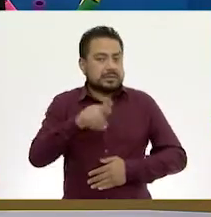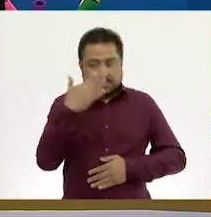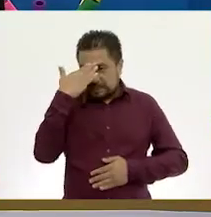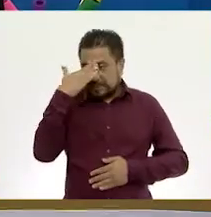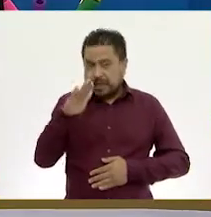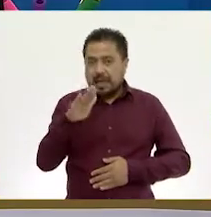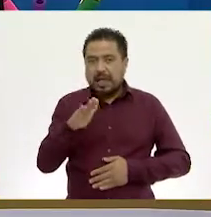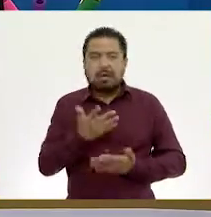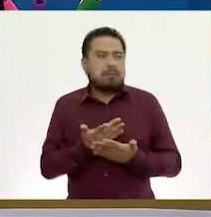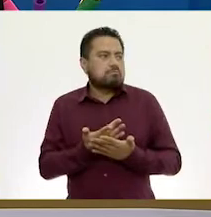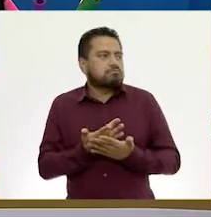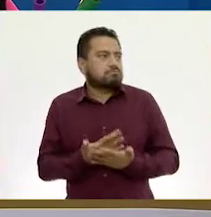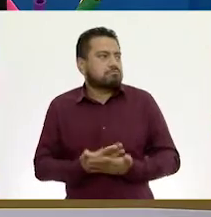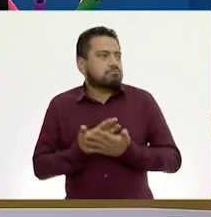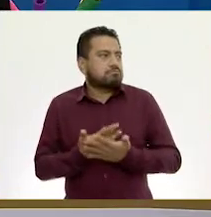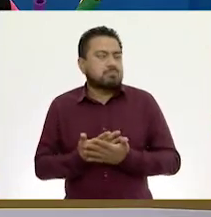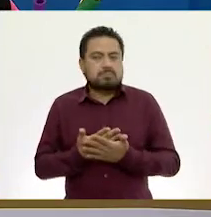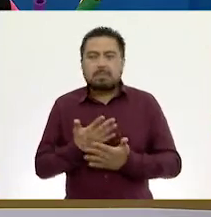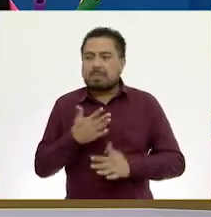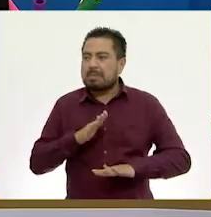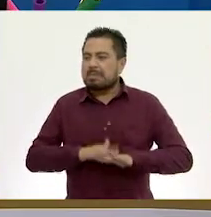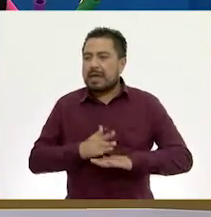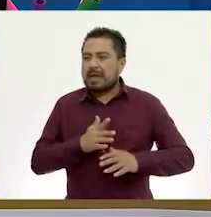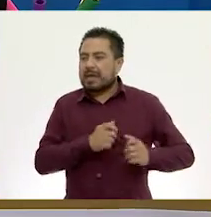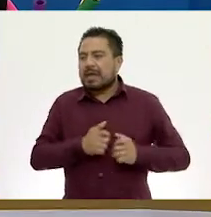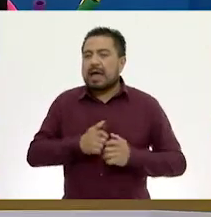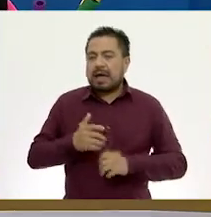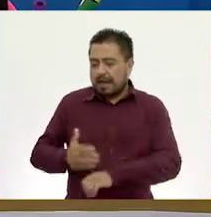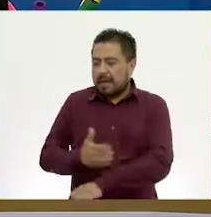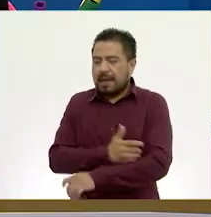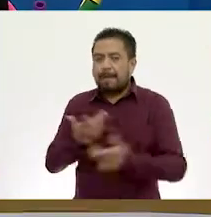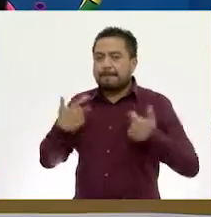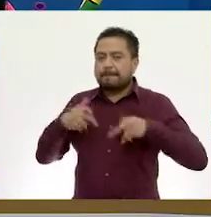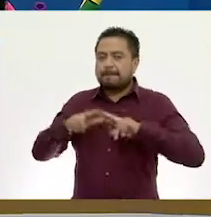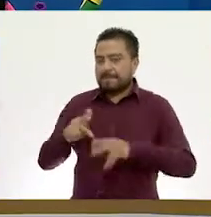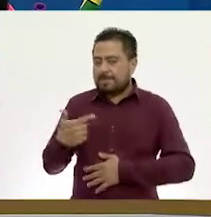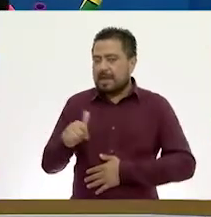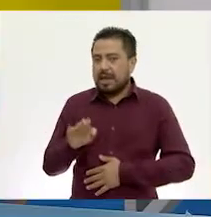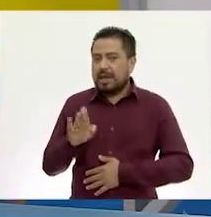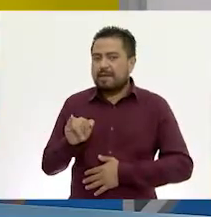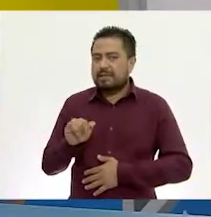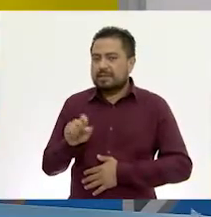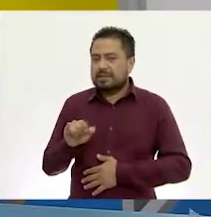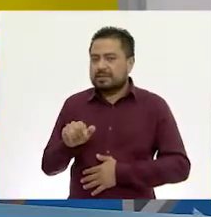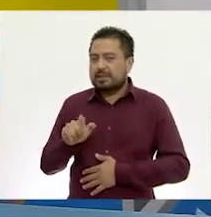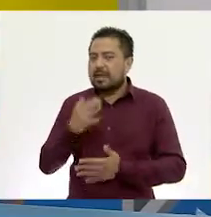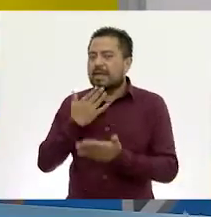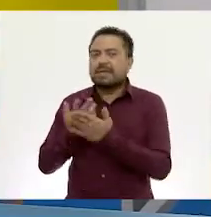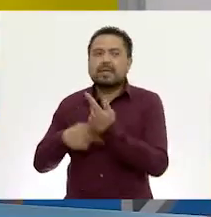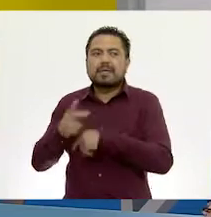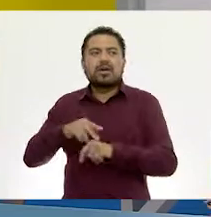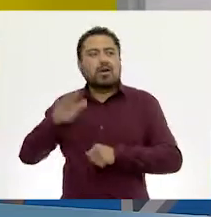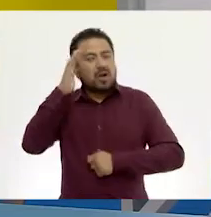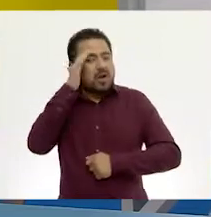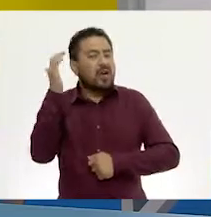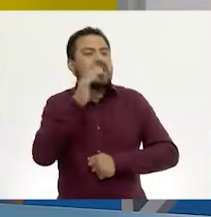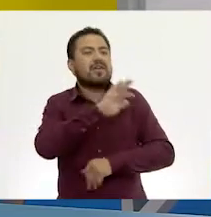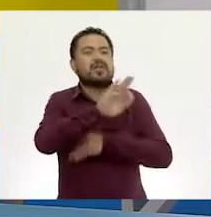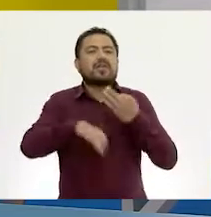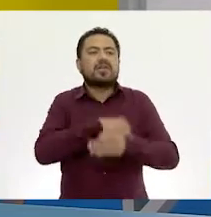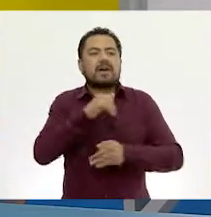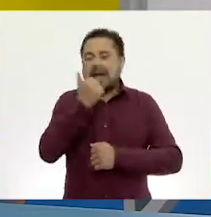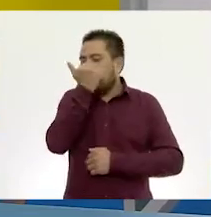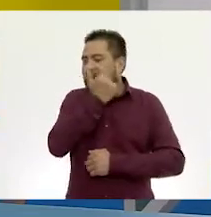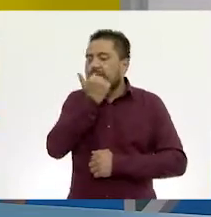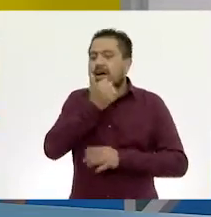saben y lo esperaban, con muchas ansias me acompaña la maestra Gaby Silva. Bienvenida. Hola María. Hola, ¿cómo están todos nuestros alumnos